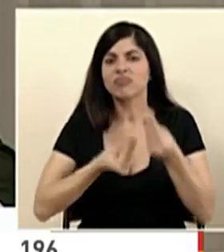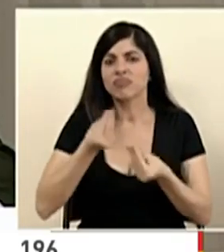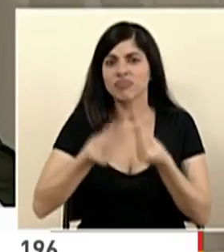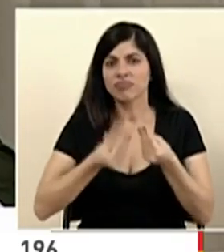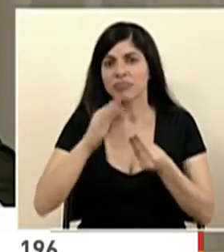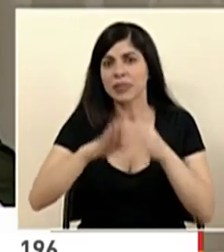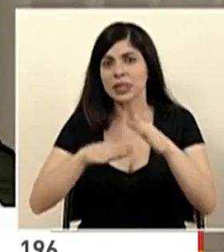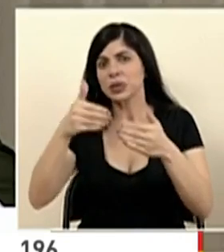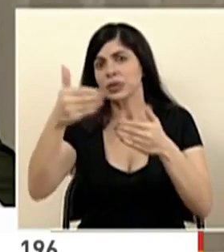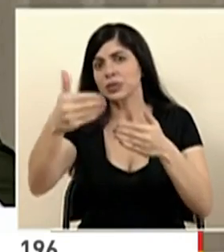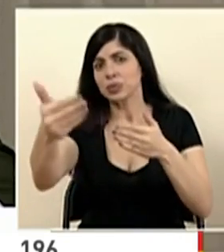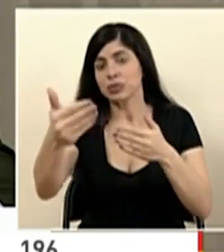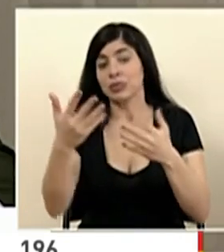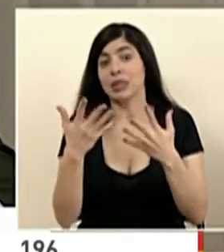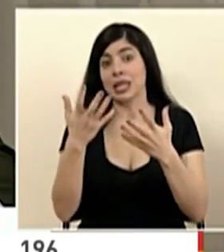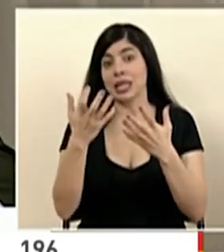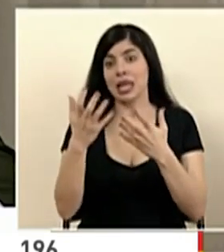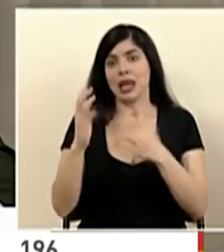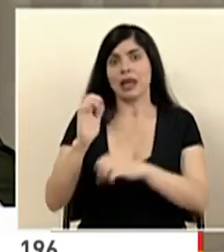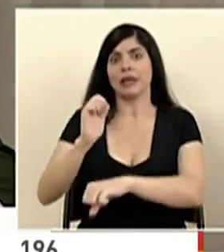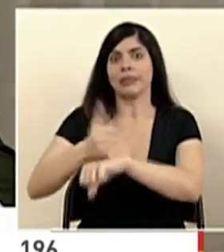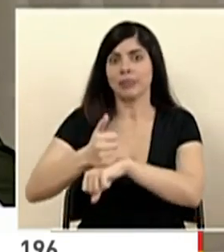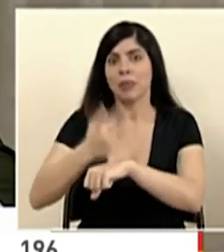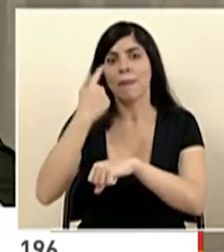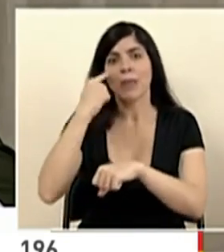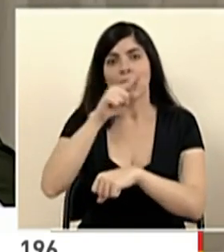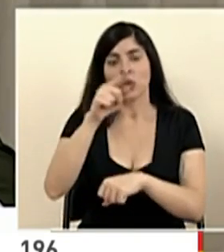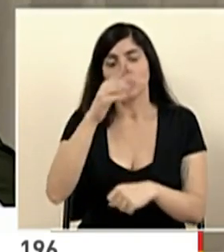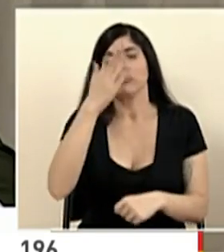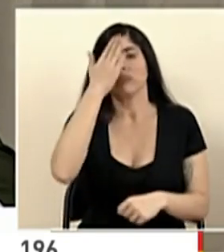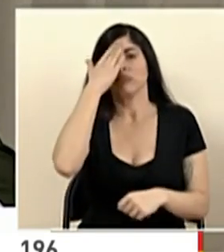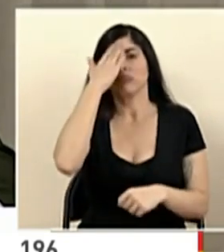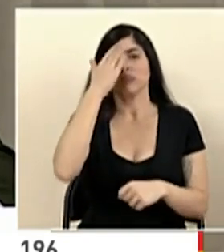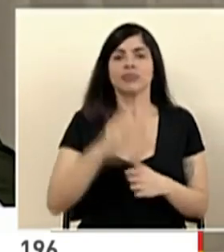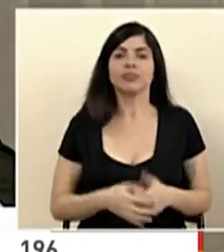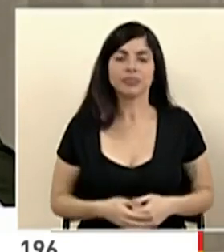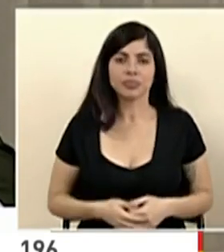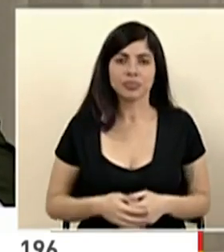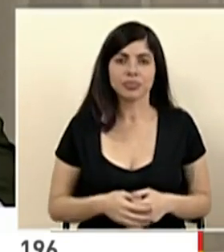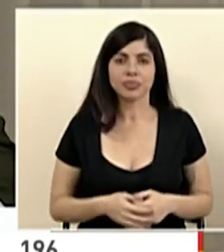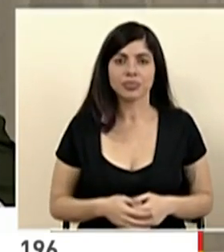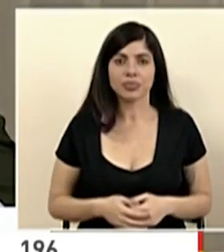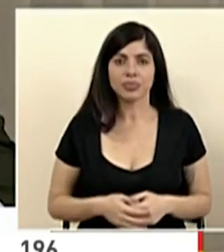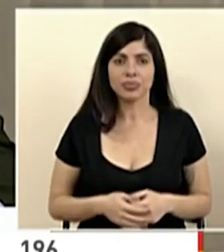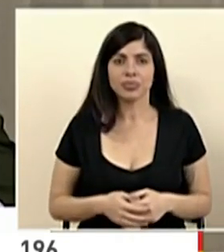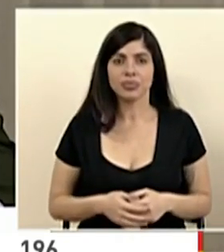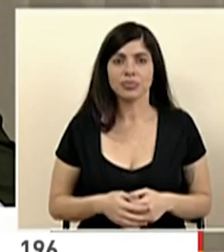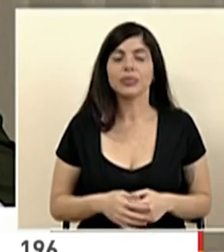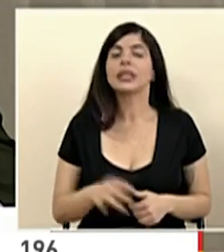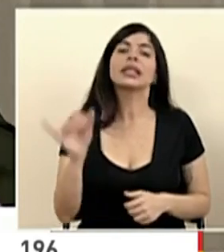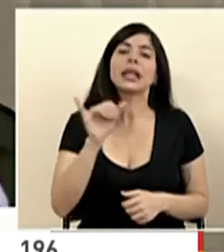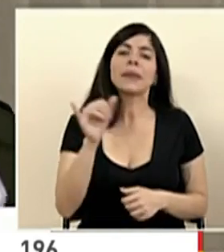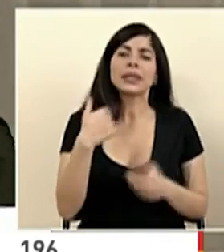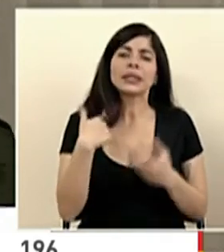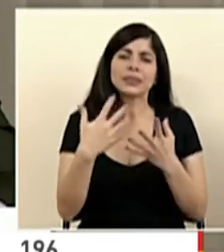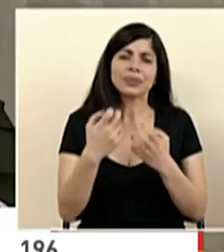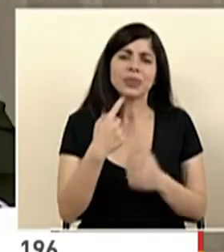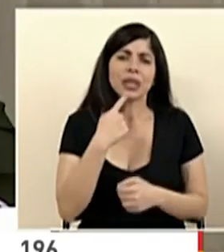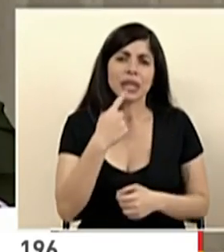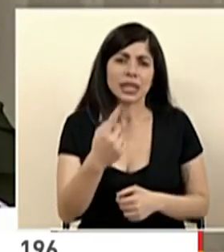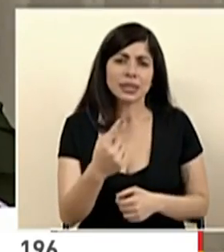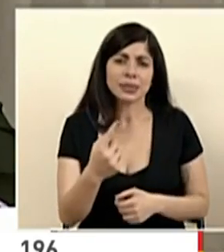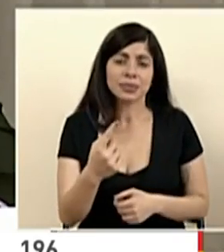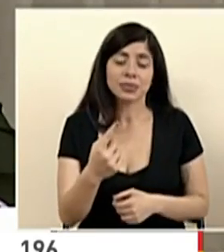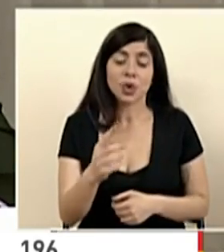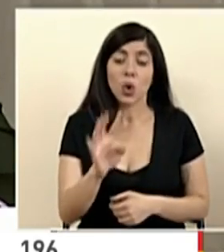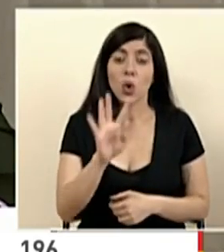siguientes pasos. Queremos dejar eso sentado para el conocimiento de la ciudadanía. También quiero decir que